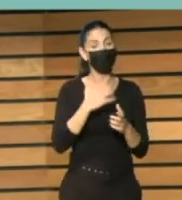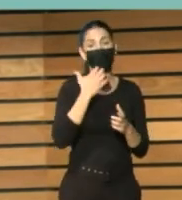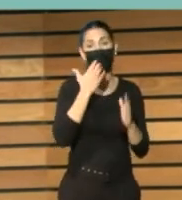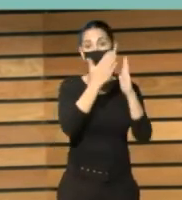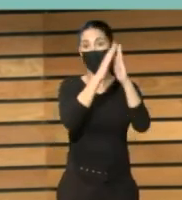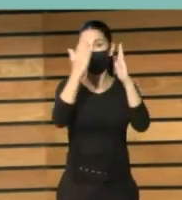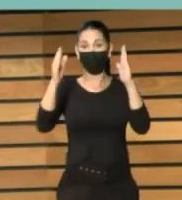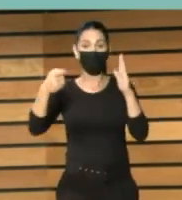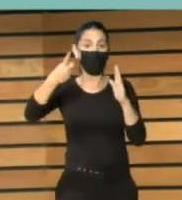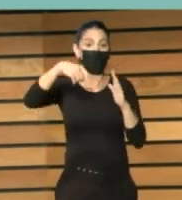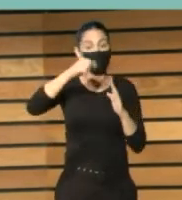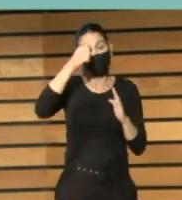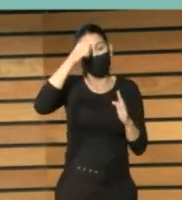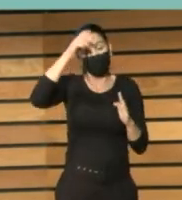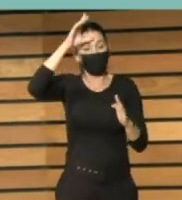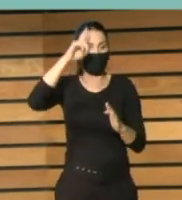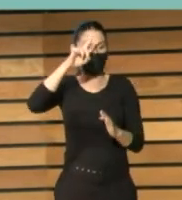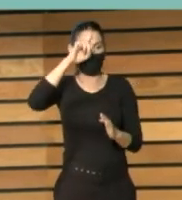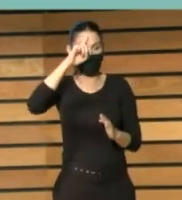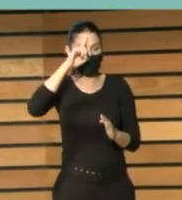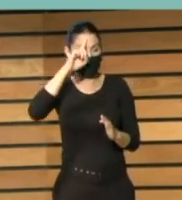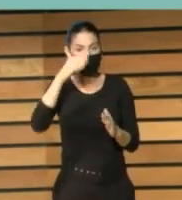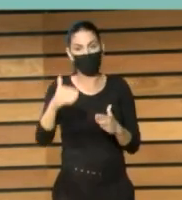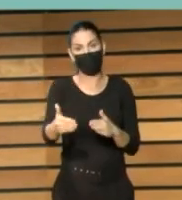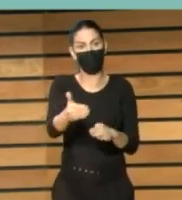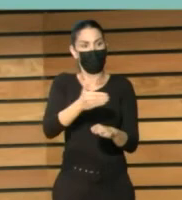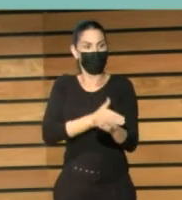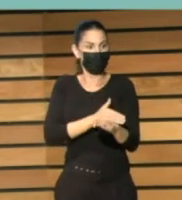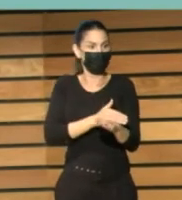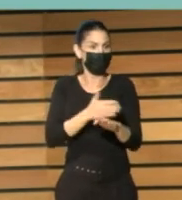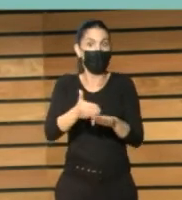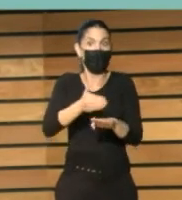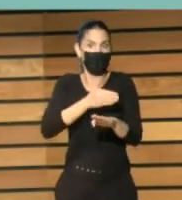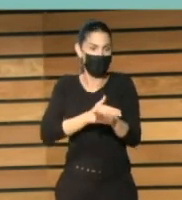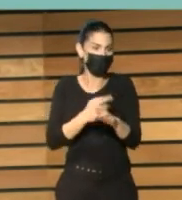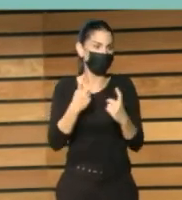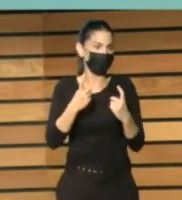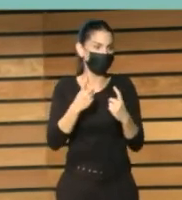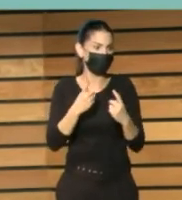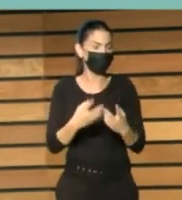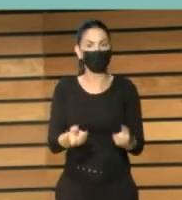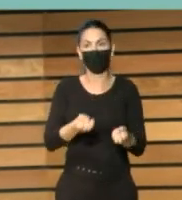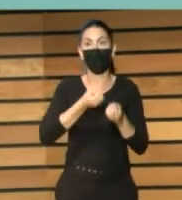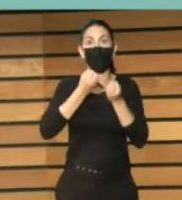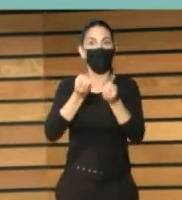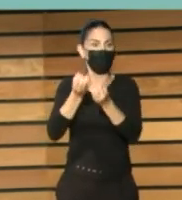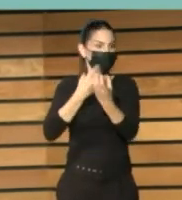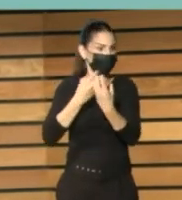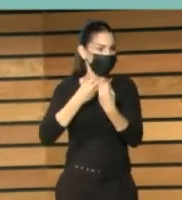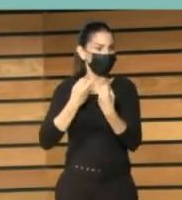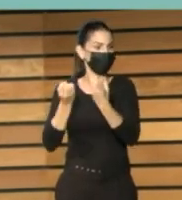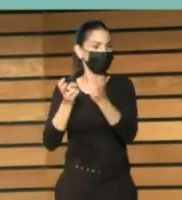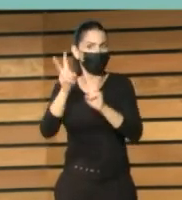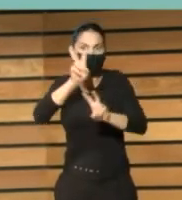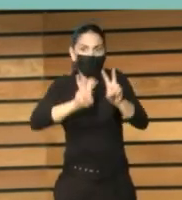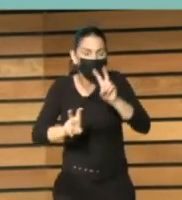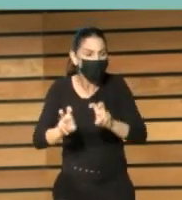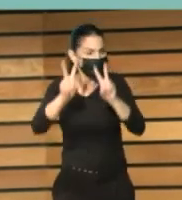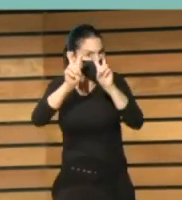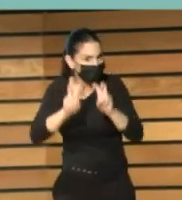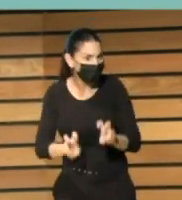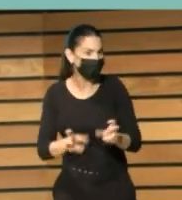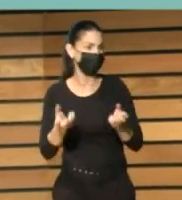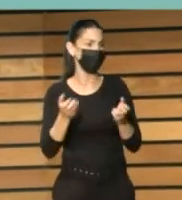conocimientos por lo menos no cometan grandes errores. También ha sido diseñado no solo para los gestores, también para el personal técnico.